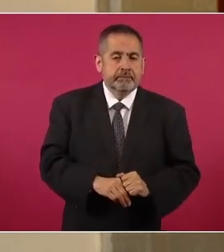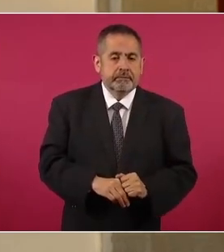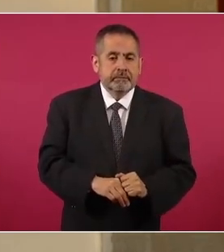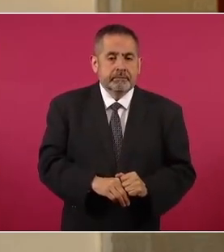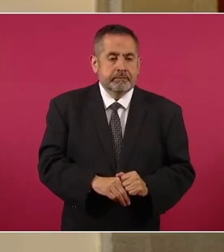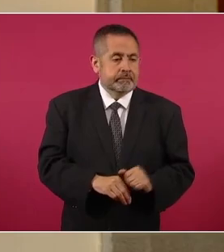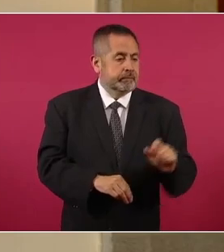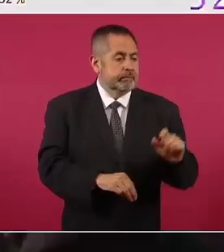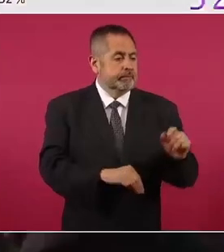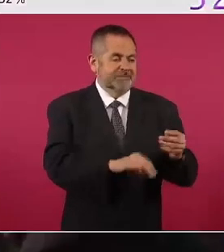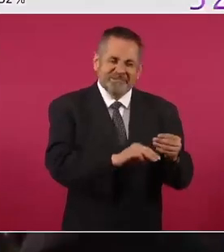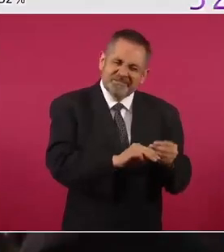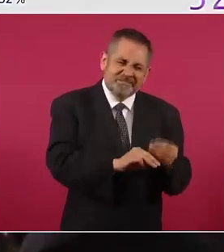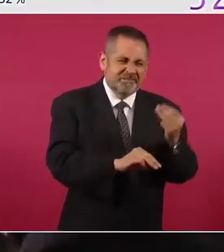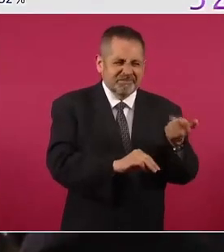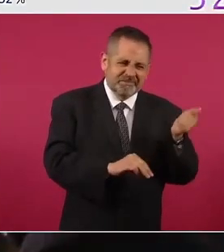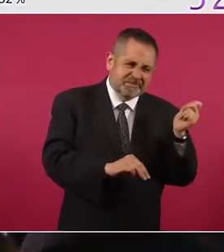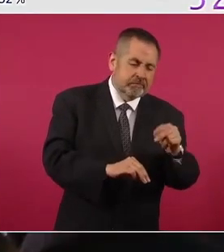Muy en contra, 5.